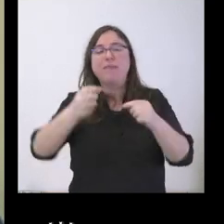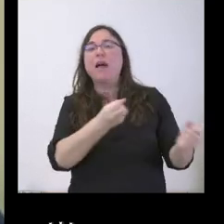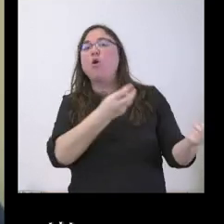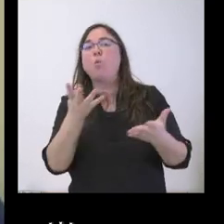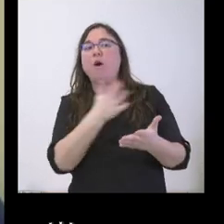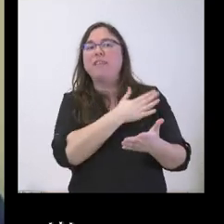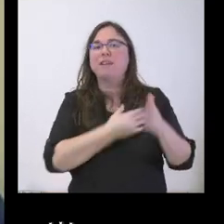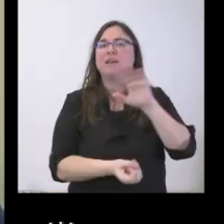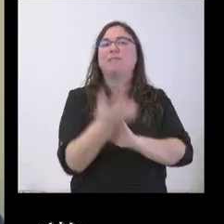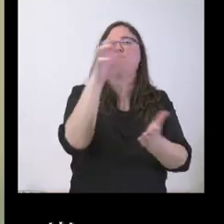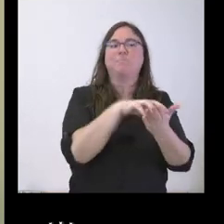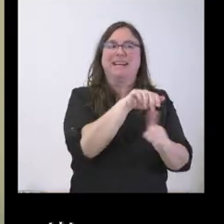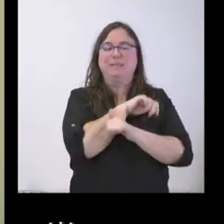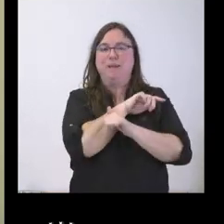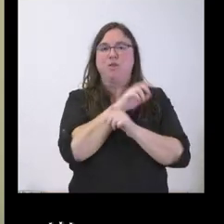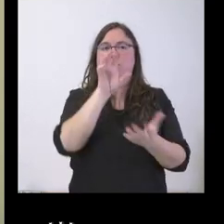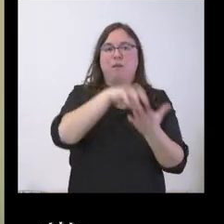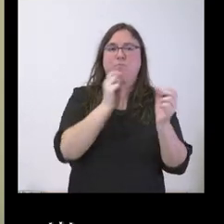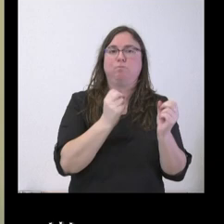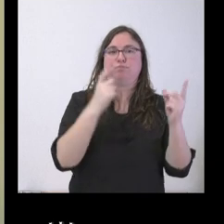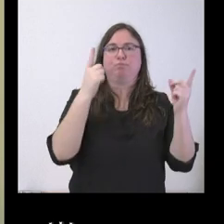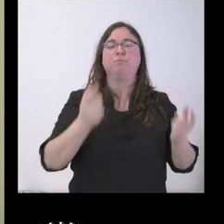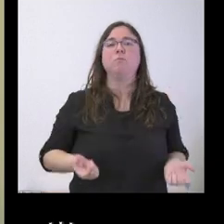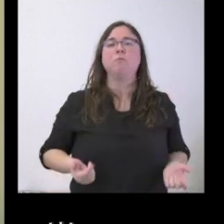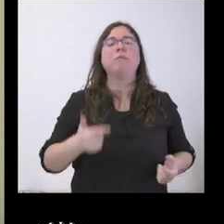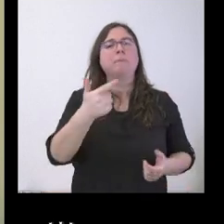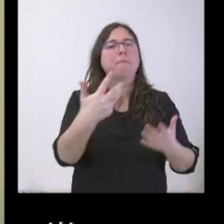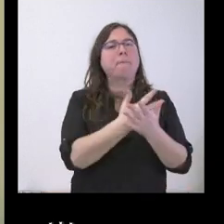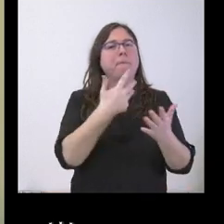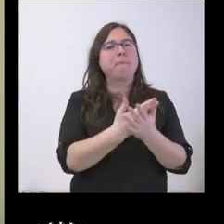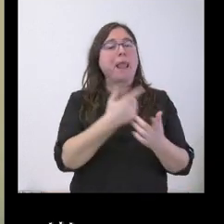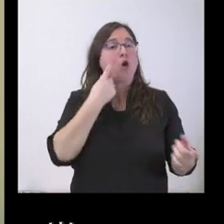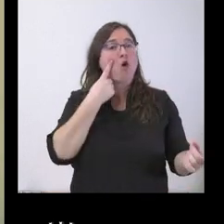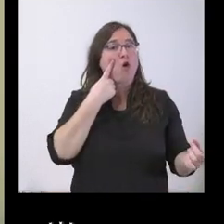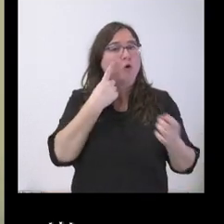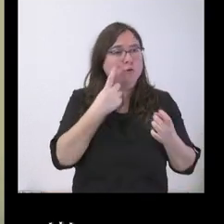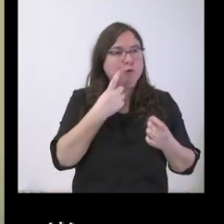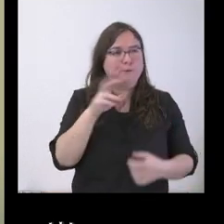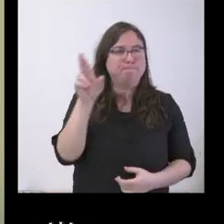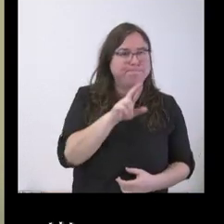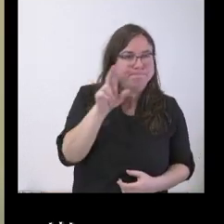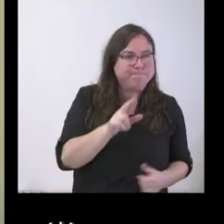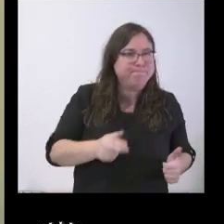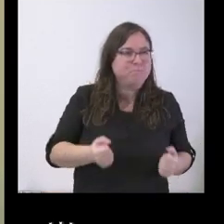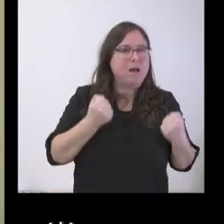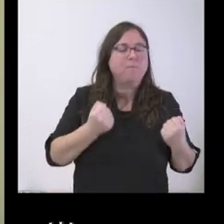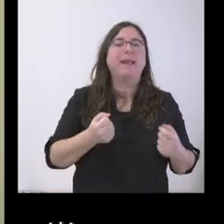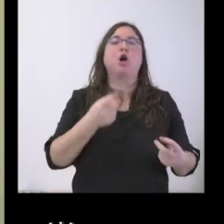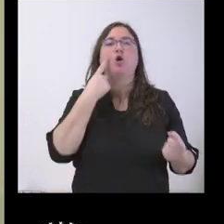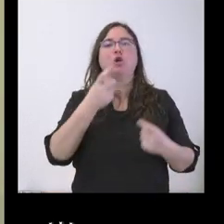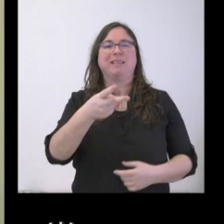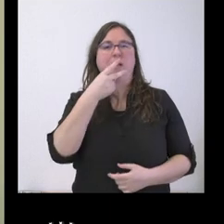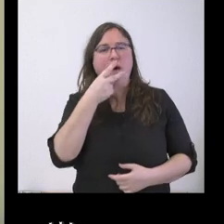agradecemos. Usted ha comentado que se va a reforzar ese control para ver que el tabaco, los